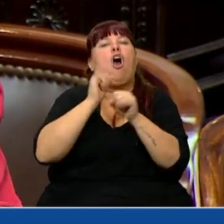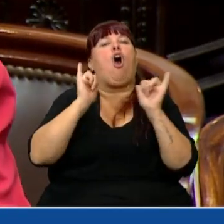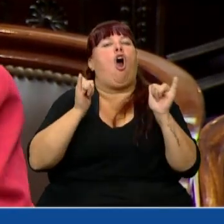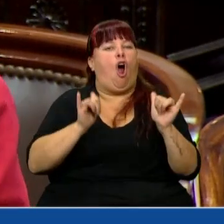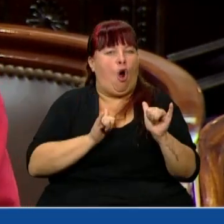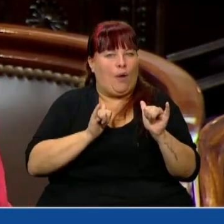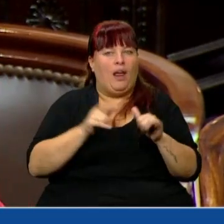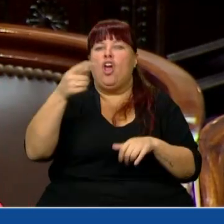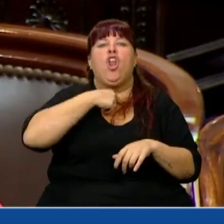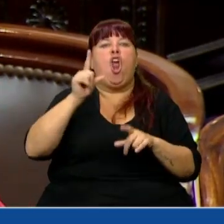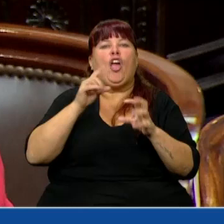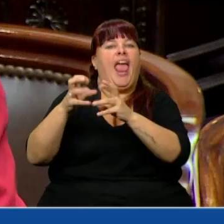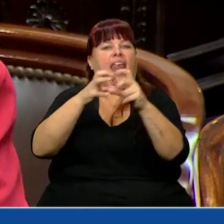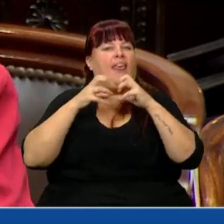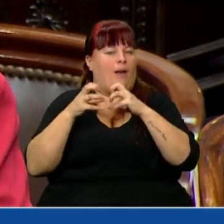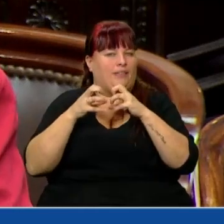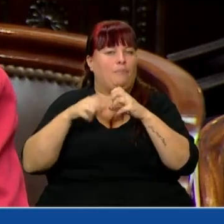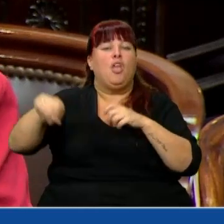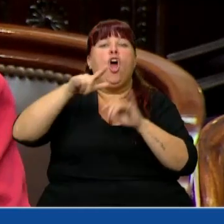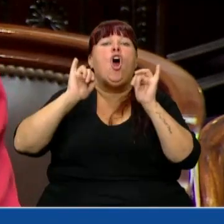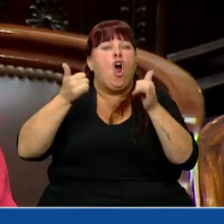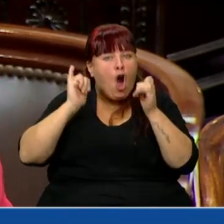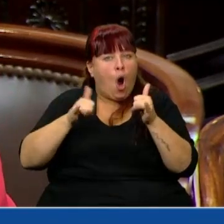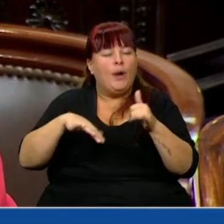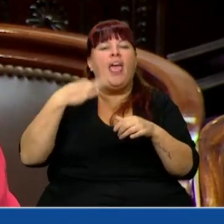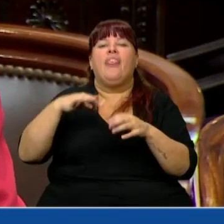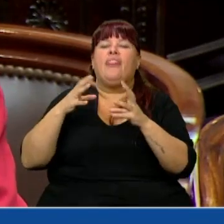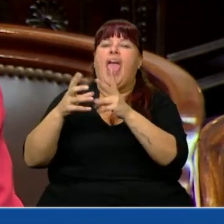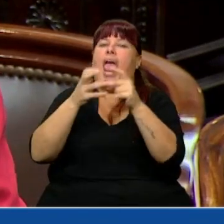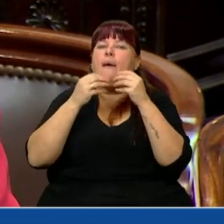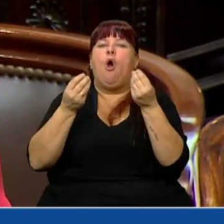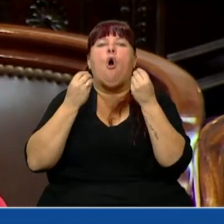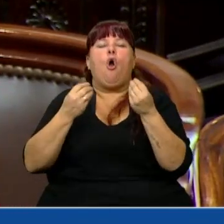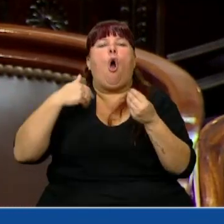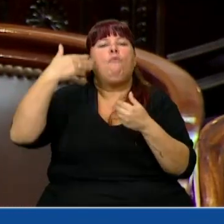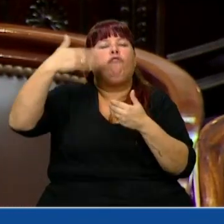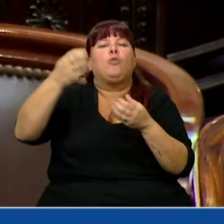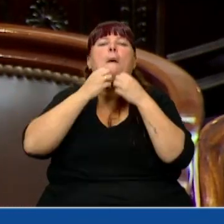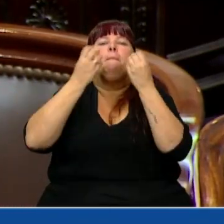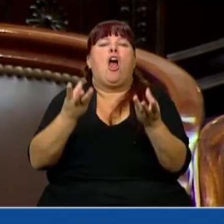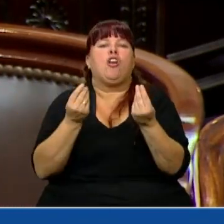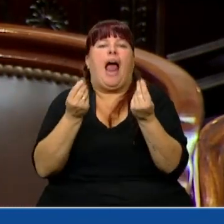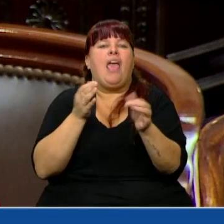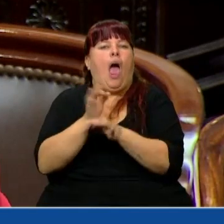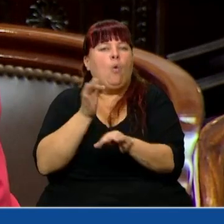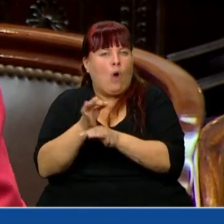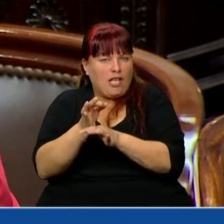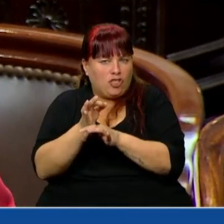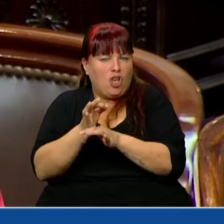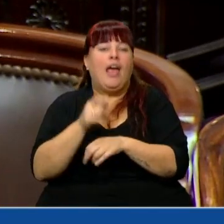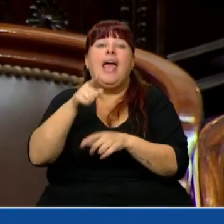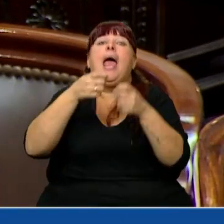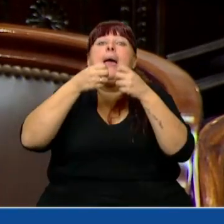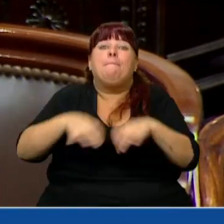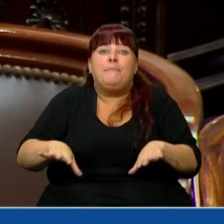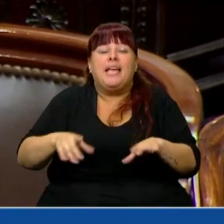joven, que se niegan a discutir. Son jóvenes que tienen que discutir también cómo van a fortalecer la calidad educativa y eso